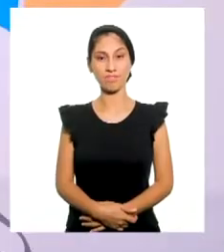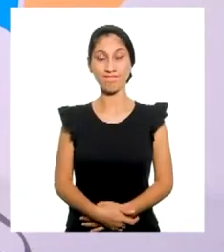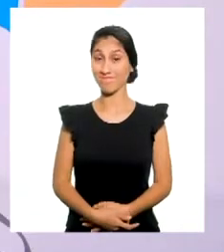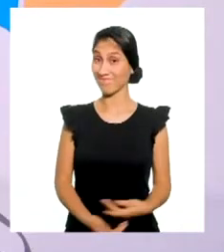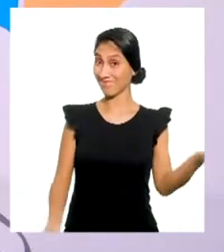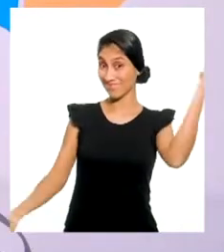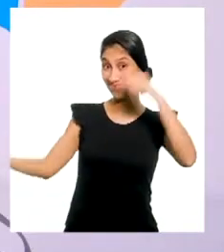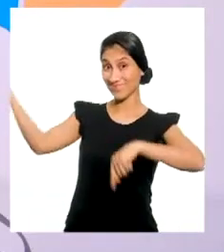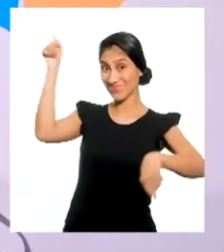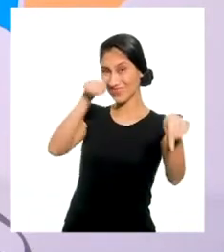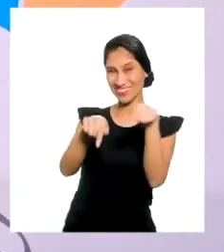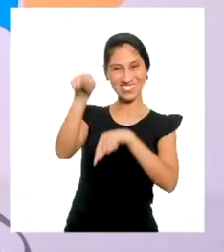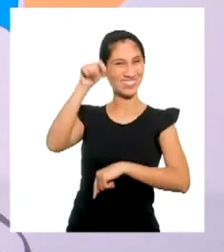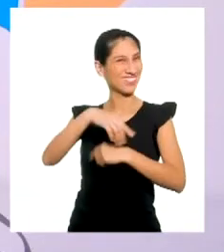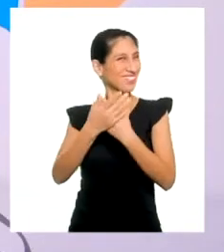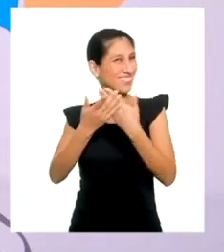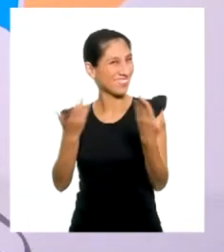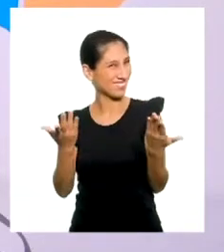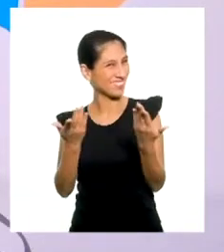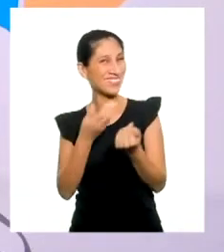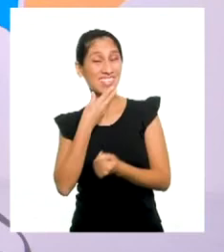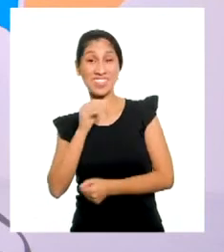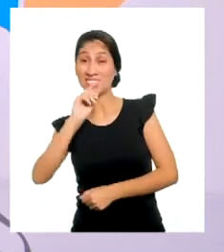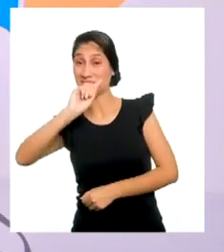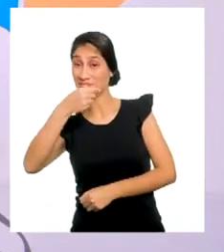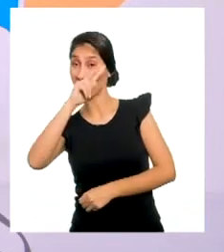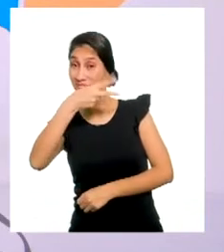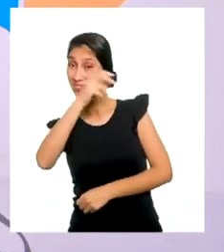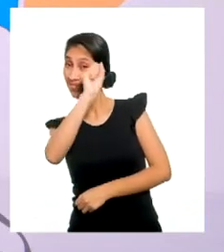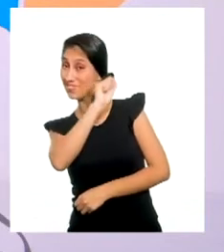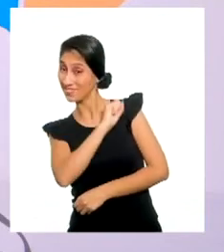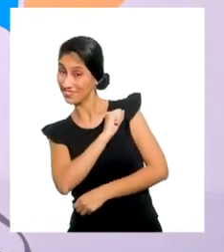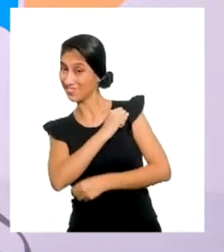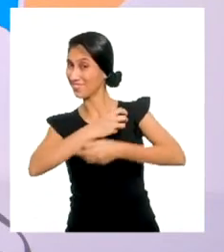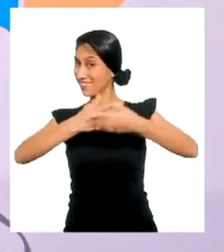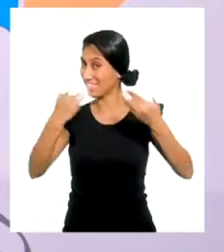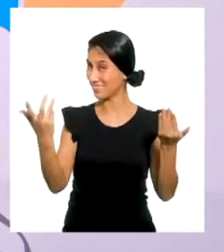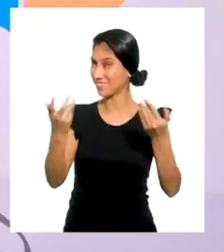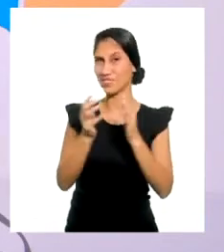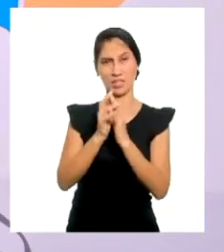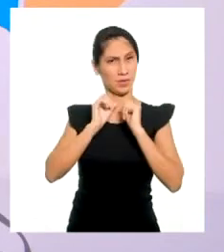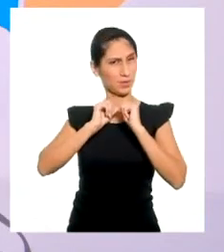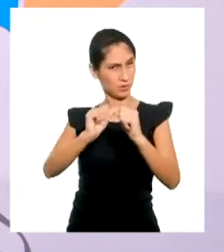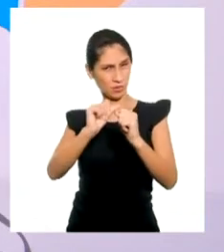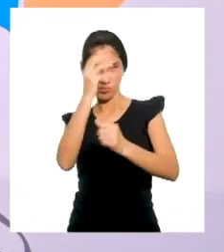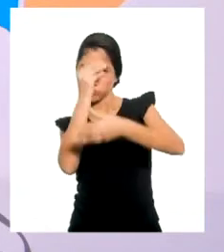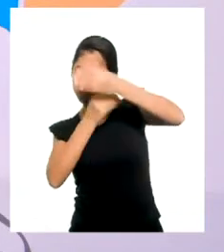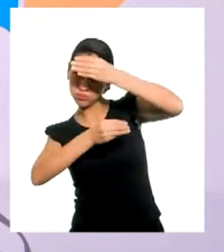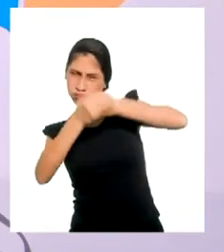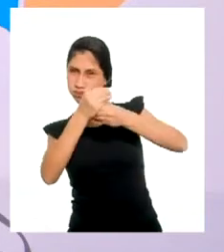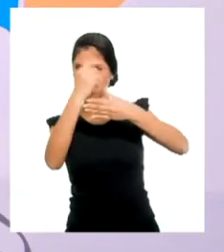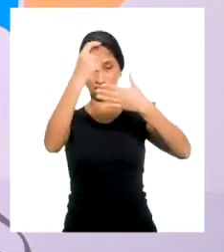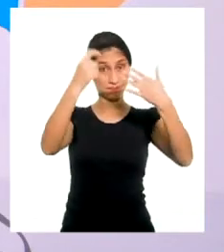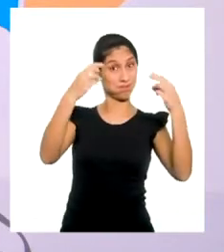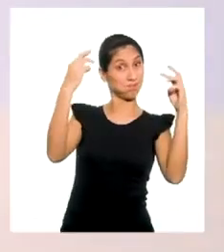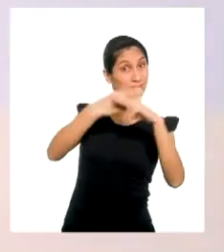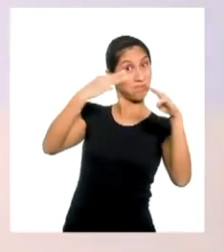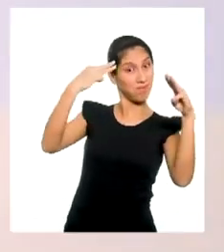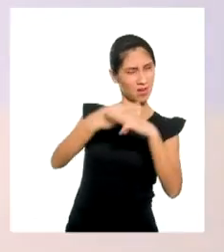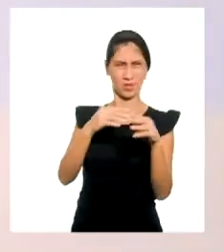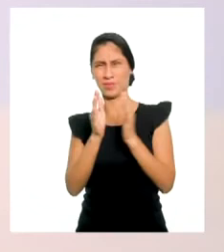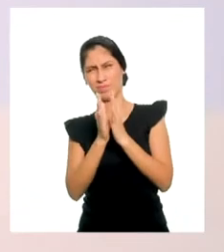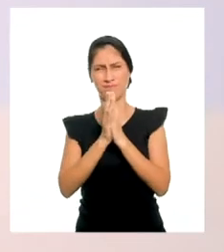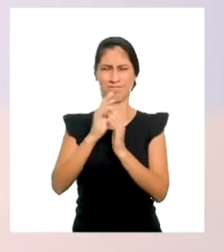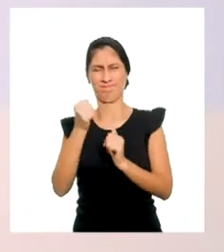Y estamos de vuelta, chicas y chicos, de primero y segundo de secundaria para seguir aplicando las matemáticas.